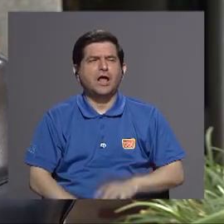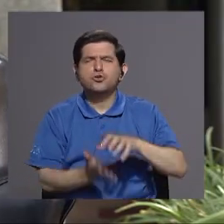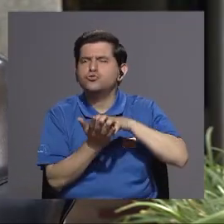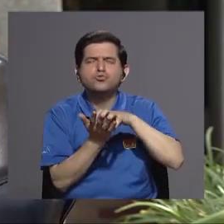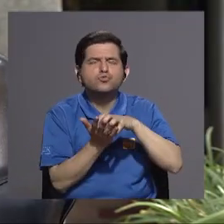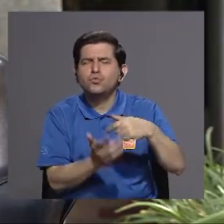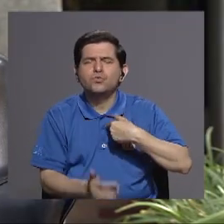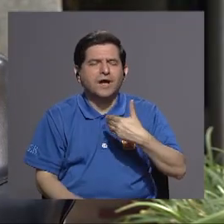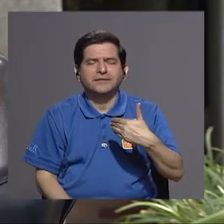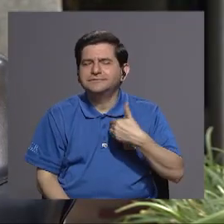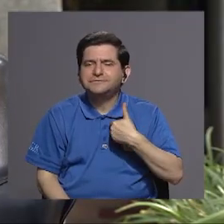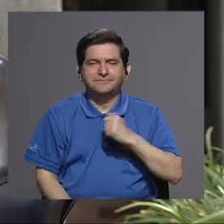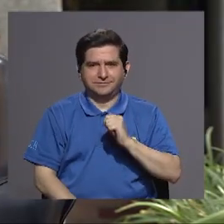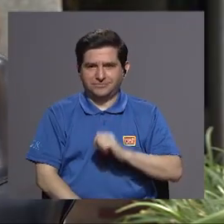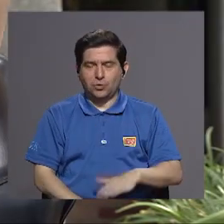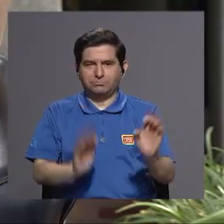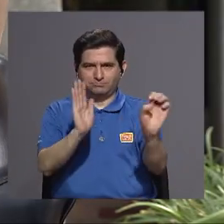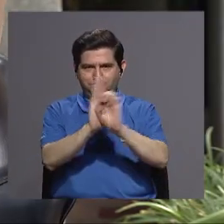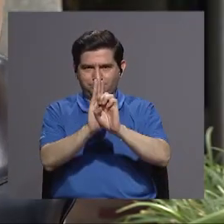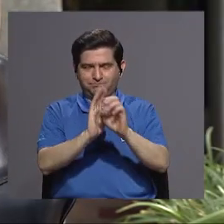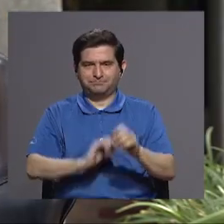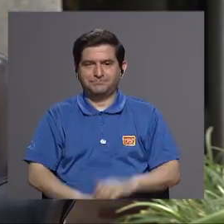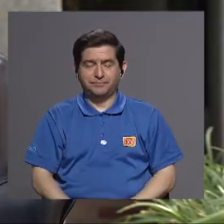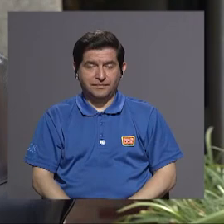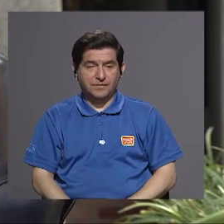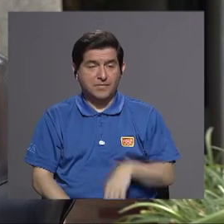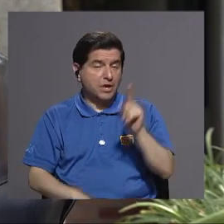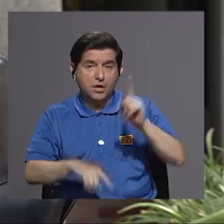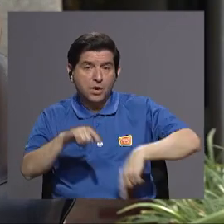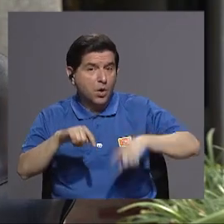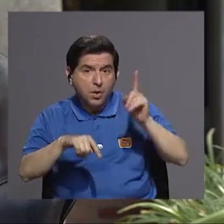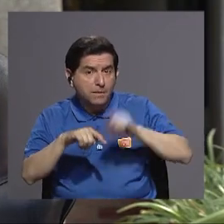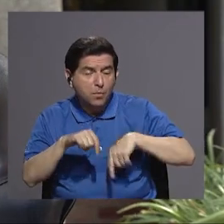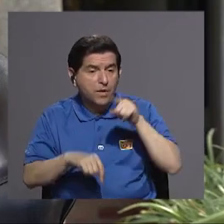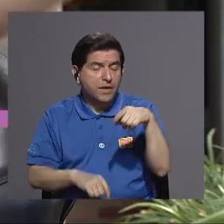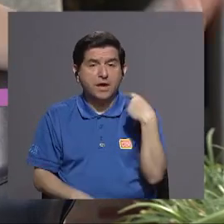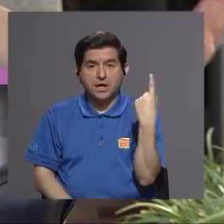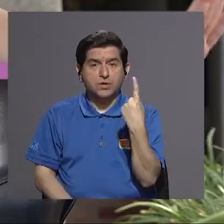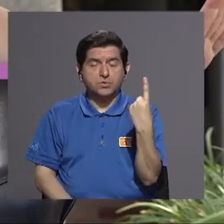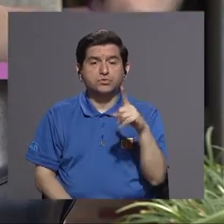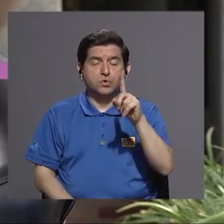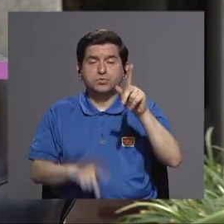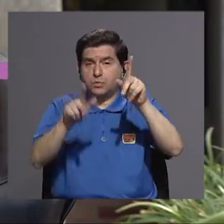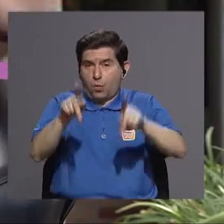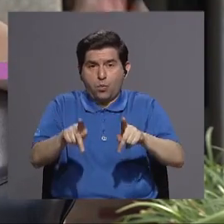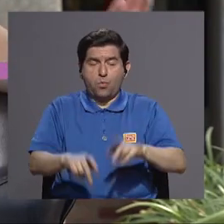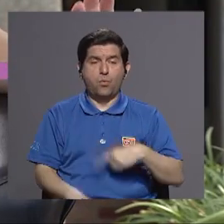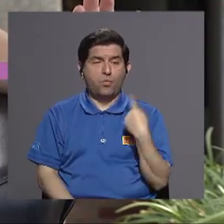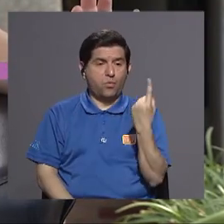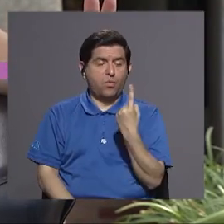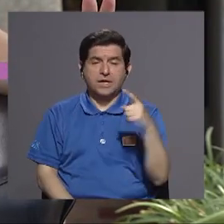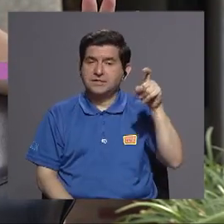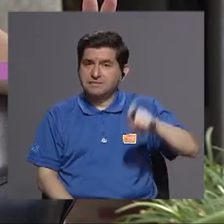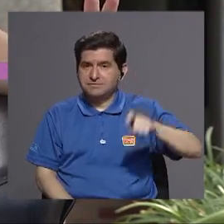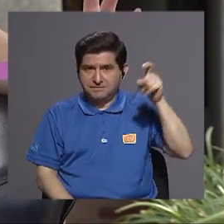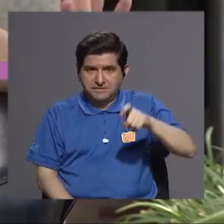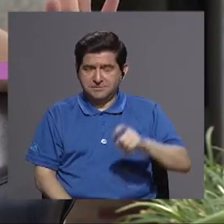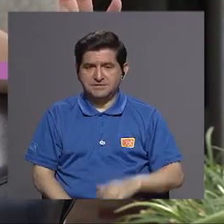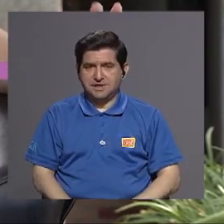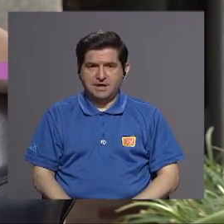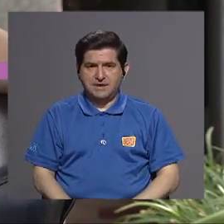duda que me surgió ahí también por ejemplo es ellos no pueden estar solos con un paciente o sea siempre tiene que estar el